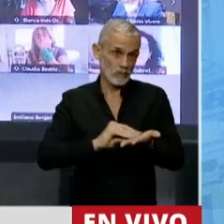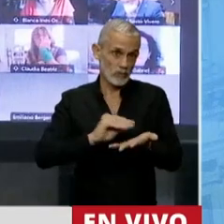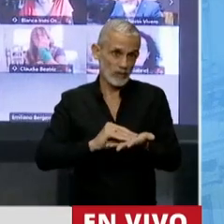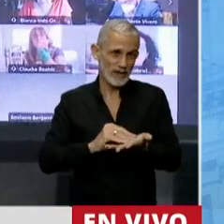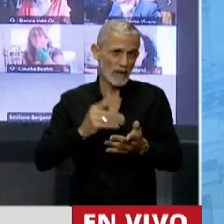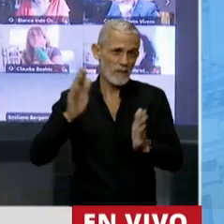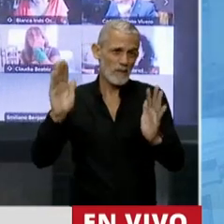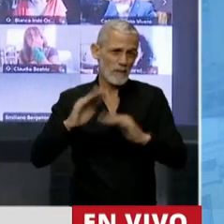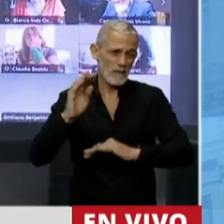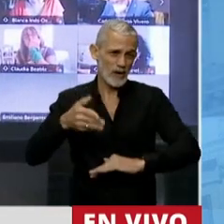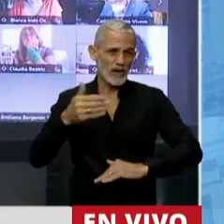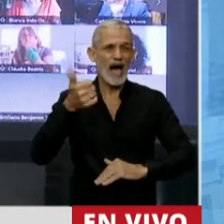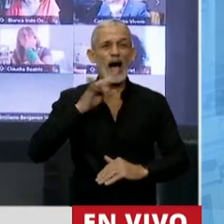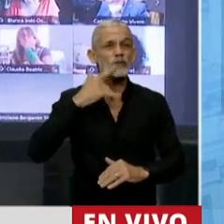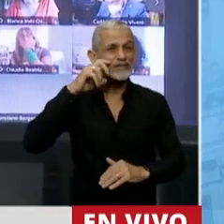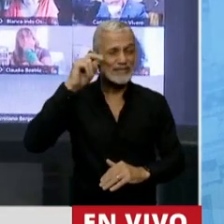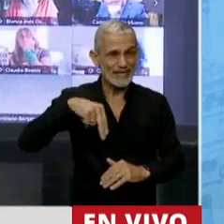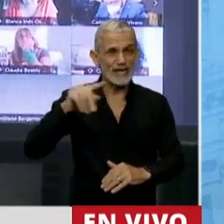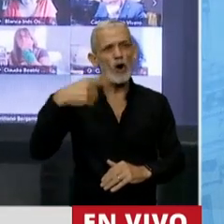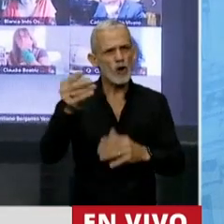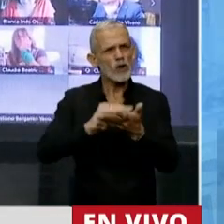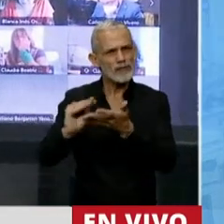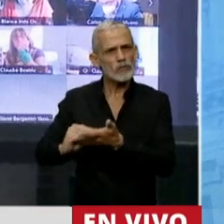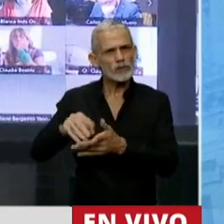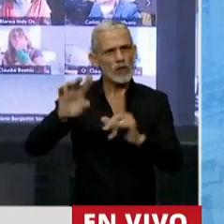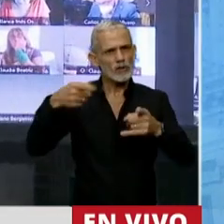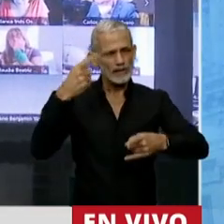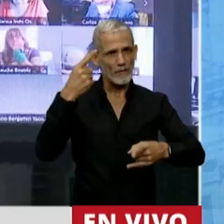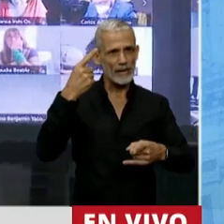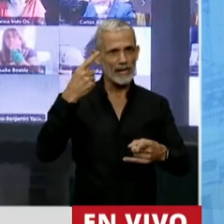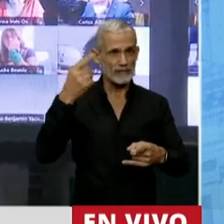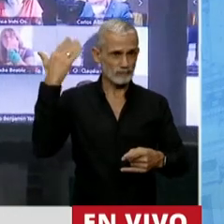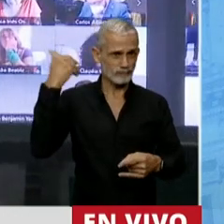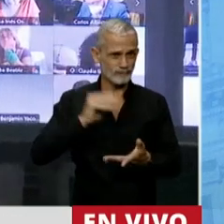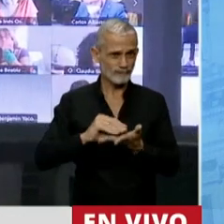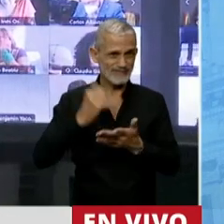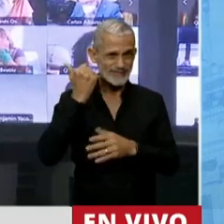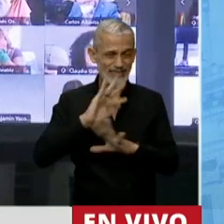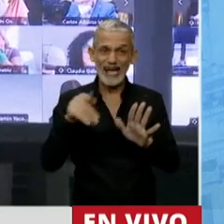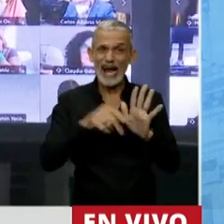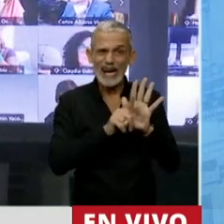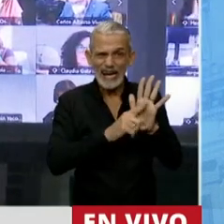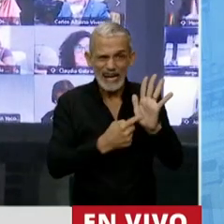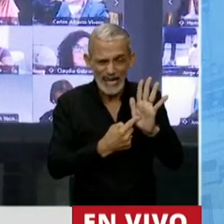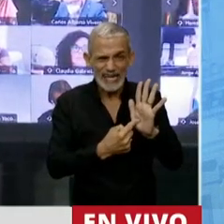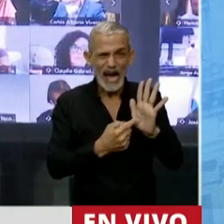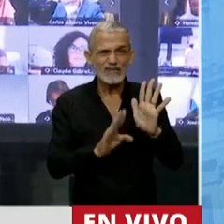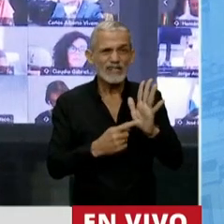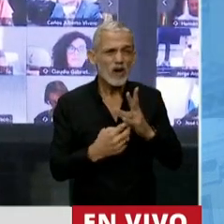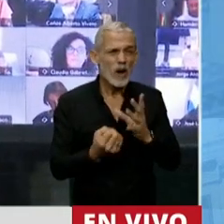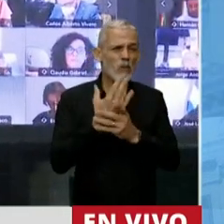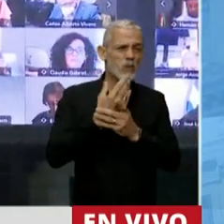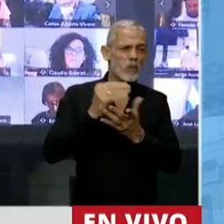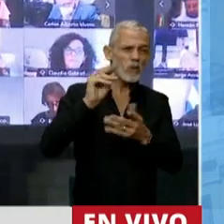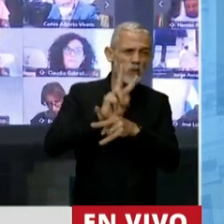minoría, la diputada Austin, pero muchísimos otros diputados propinantes, que esta ley no crea más